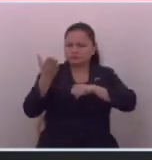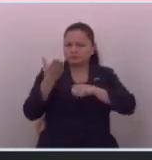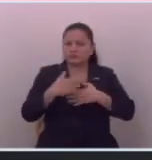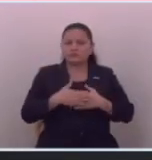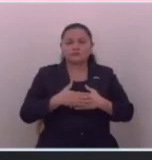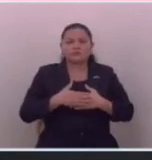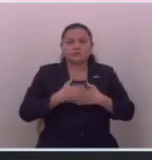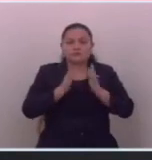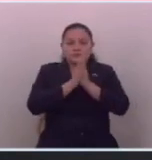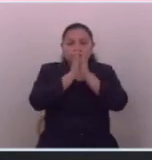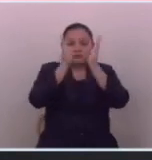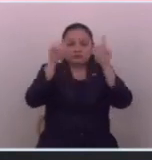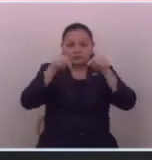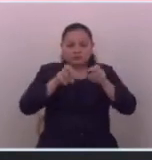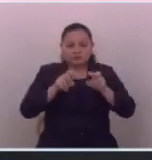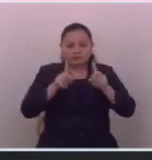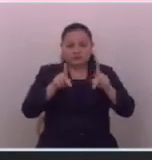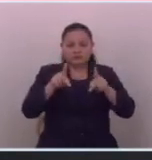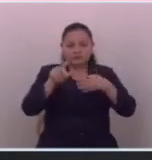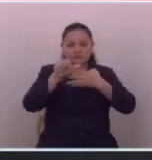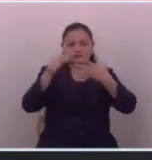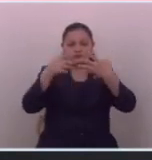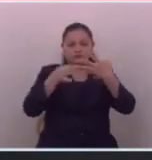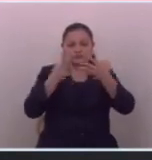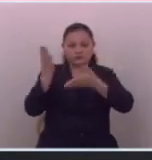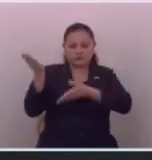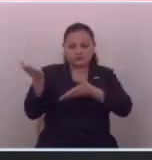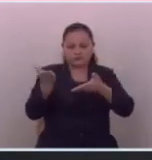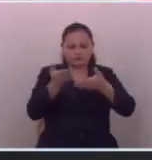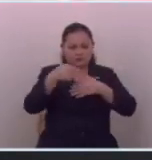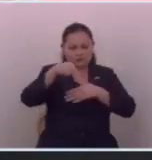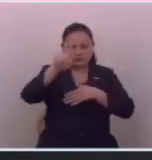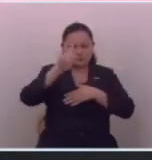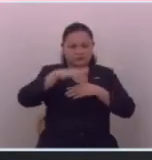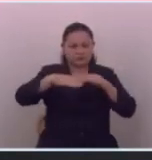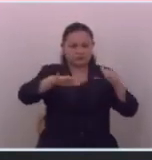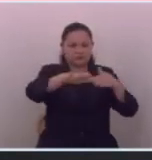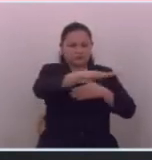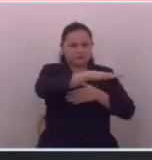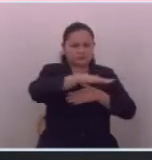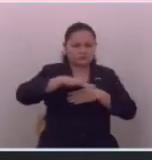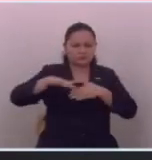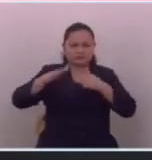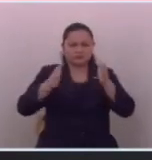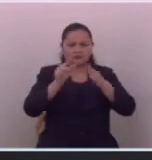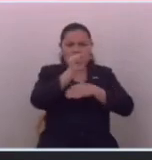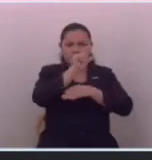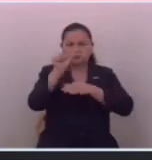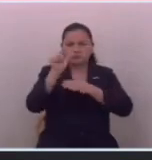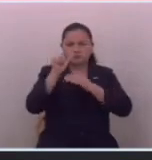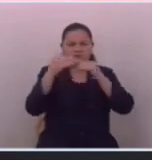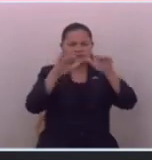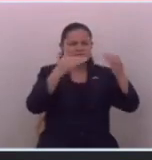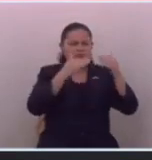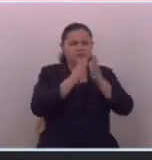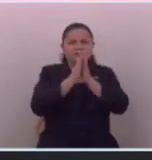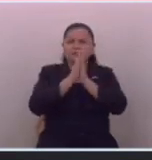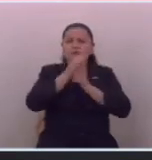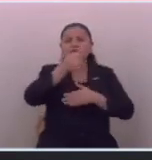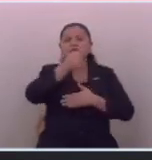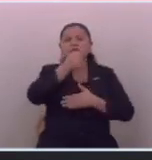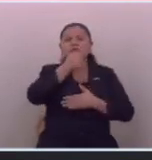dado apertura en este pleno legislativo que vayan a las diferentes instituciones del estado y que pidan